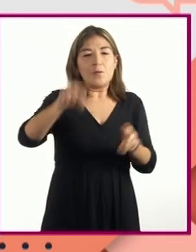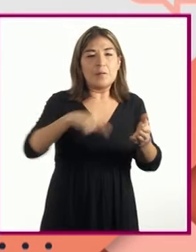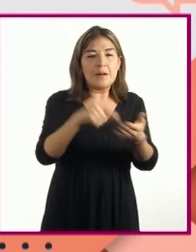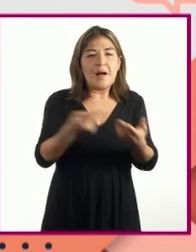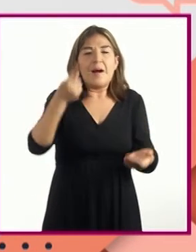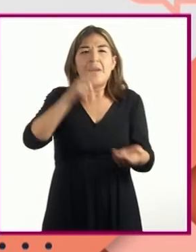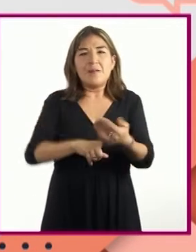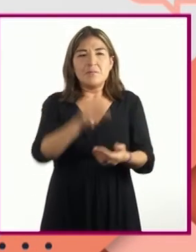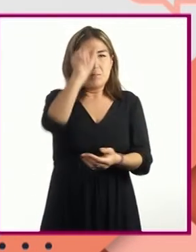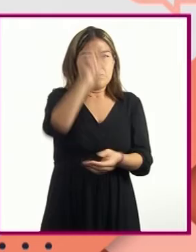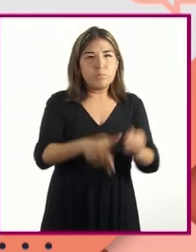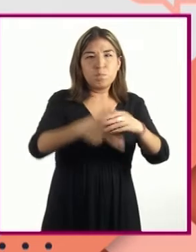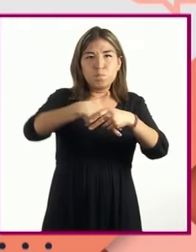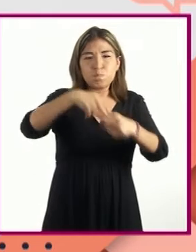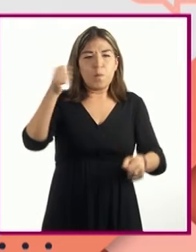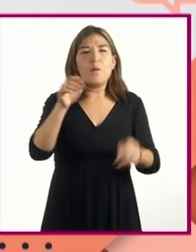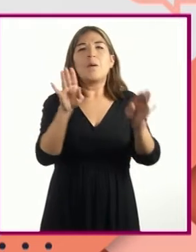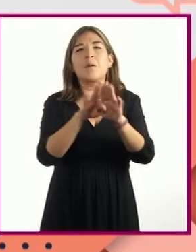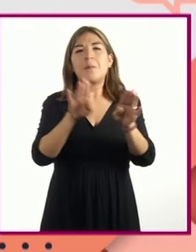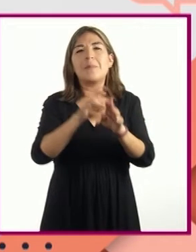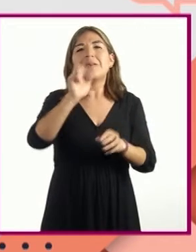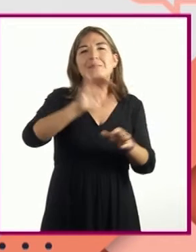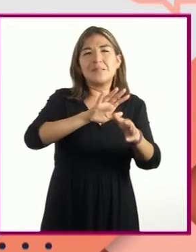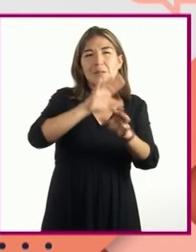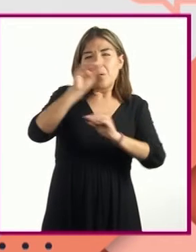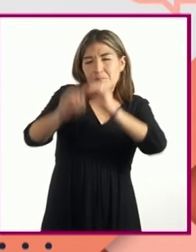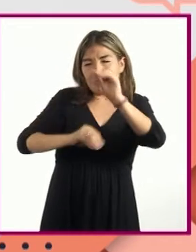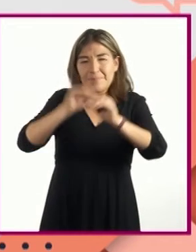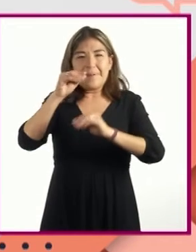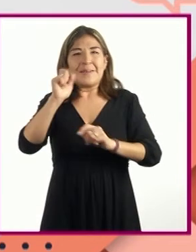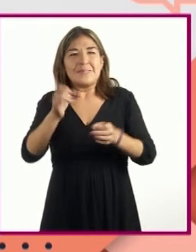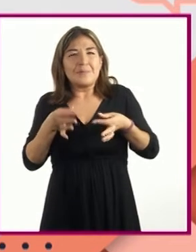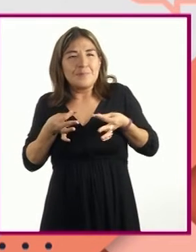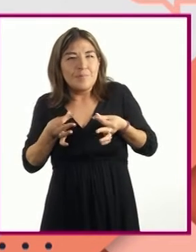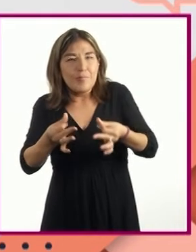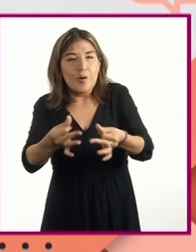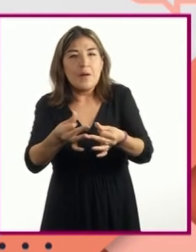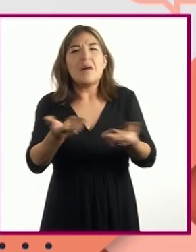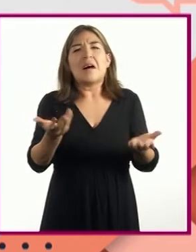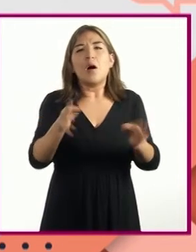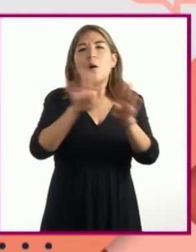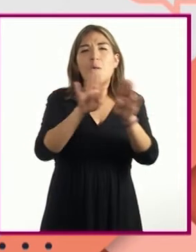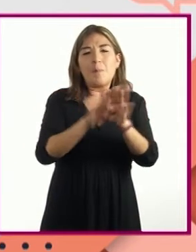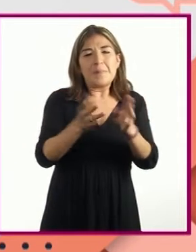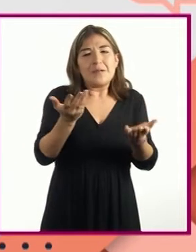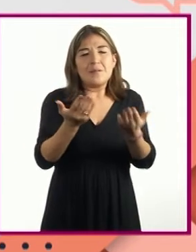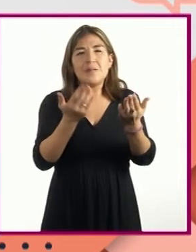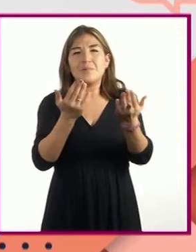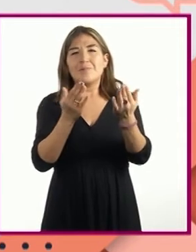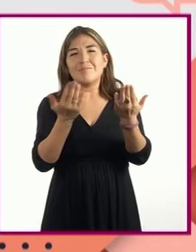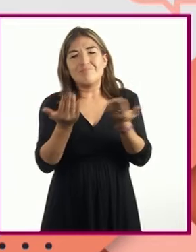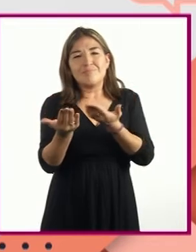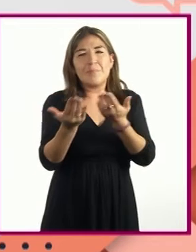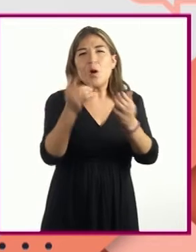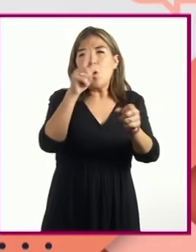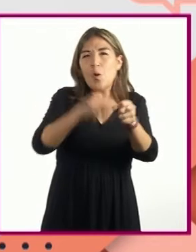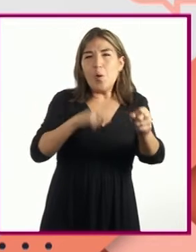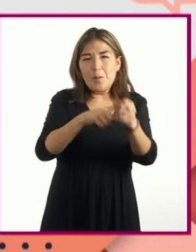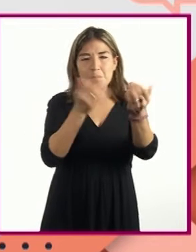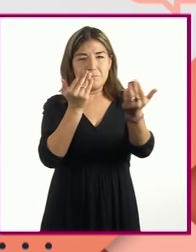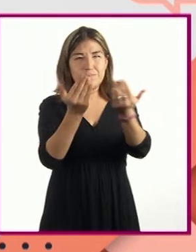representado por un dibujo realista rico en detalles o bien apenas esbozándolo o en plano de color.